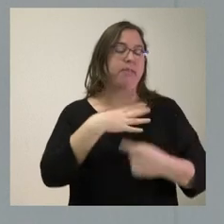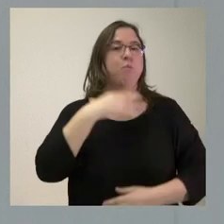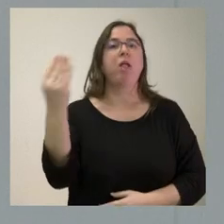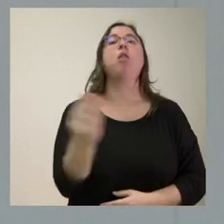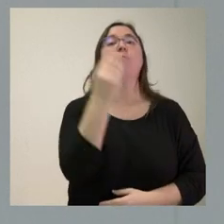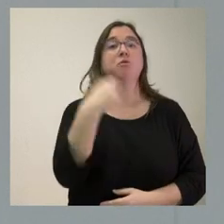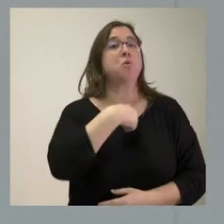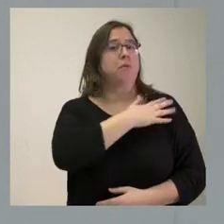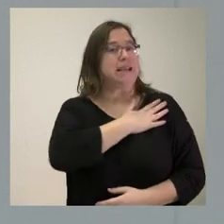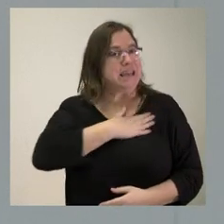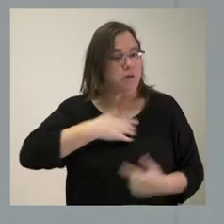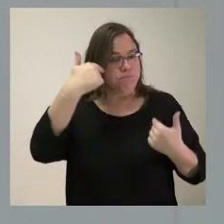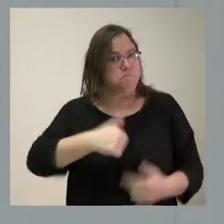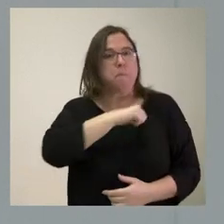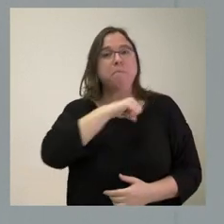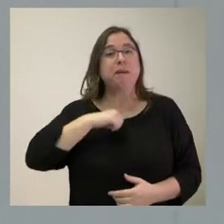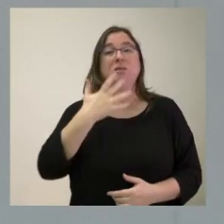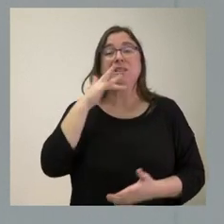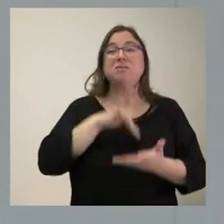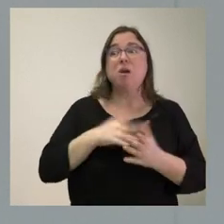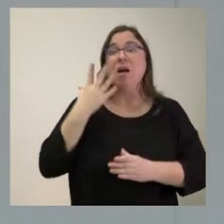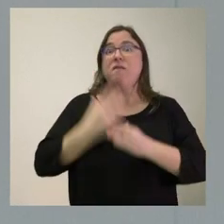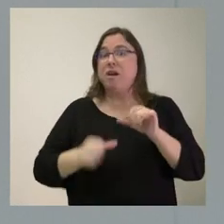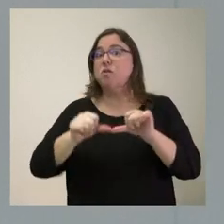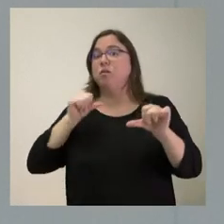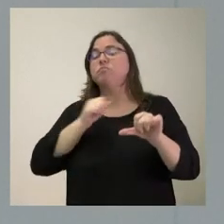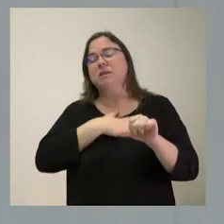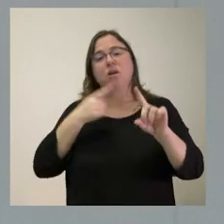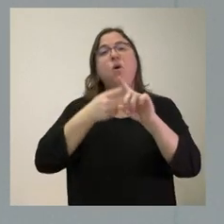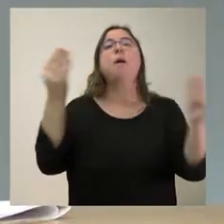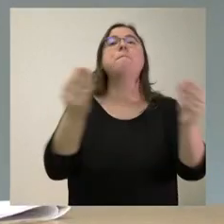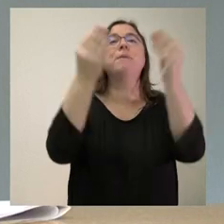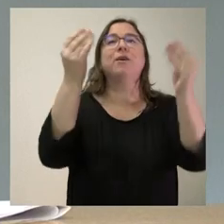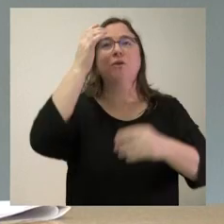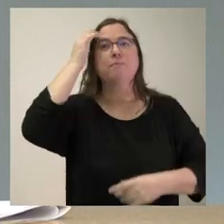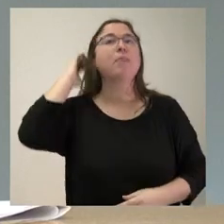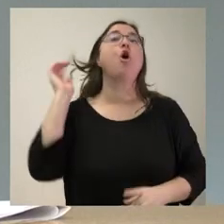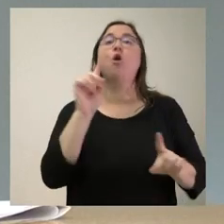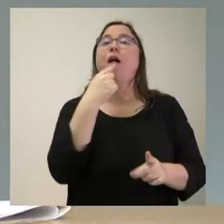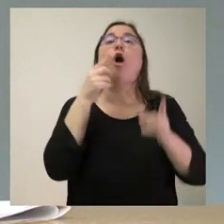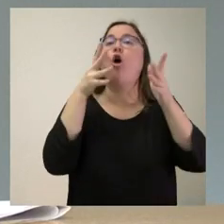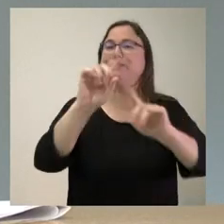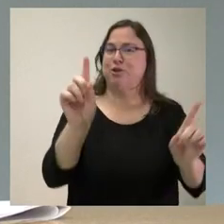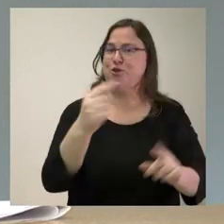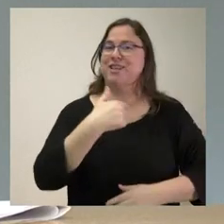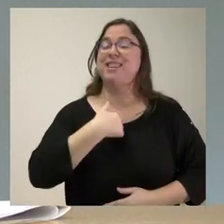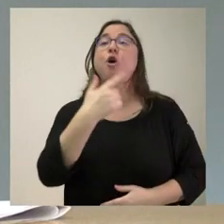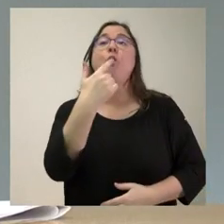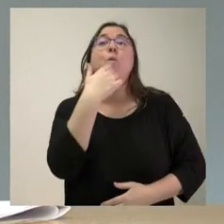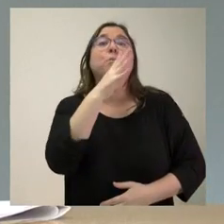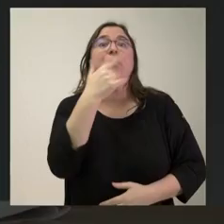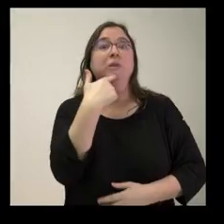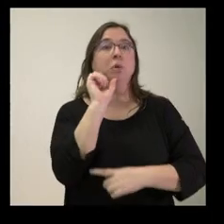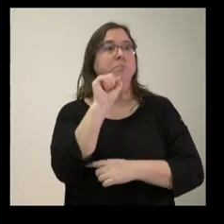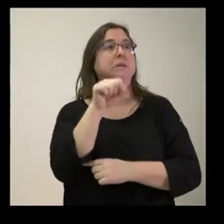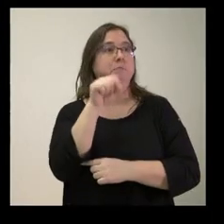Y mi voluntad personal, si me he equivocado alguna vez, es intentar mejorar. Yo no le he dado ningún consejo. Me refiero a por qué asentía